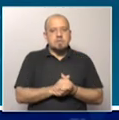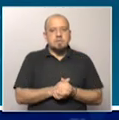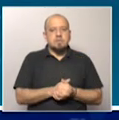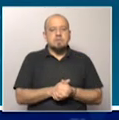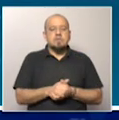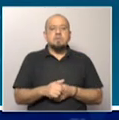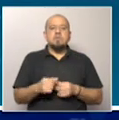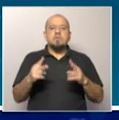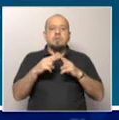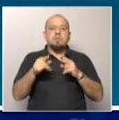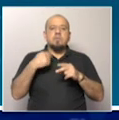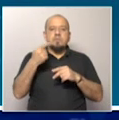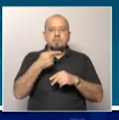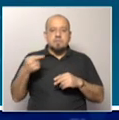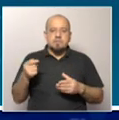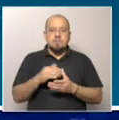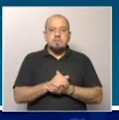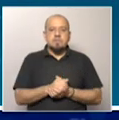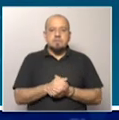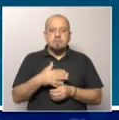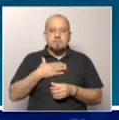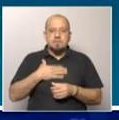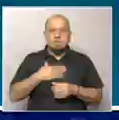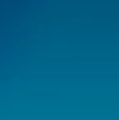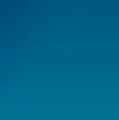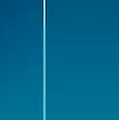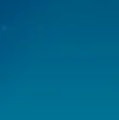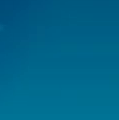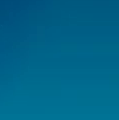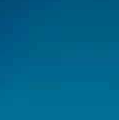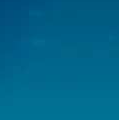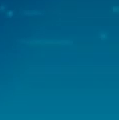y nos estamos reencontrando en una semana. Un placer, Pilar. Saludos a todos.